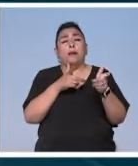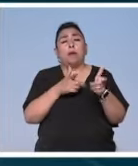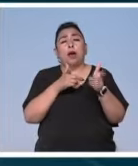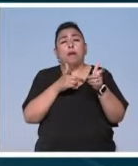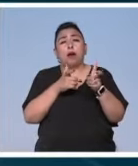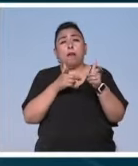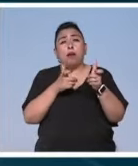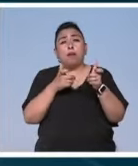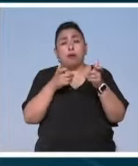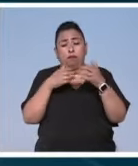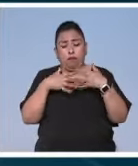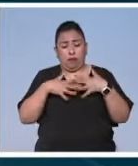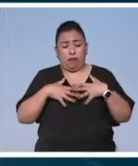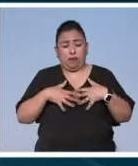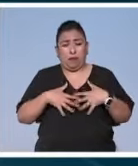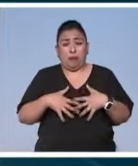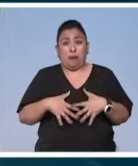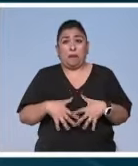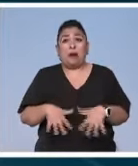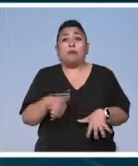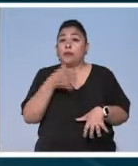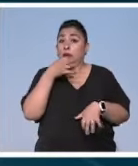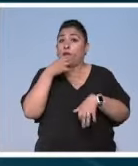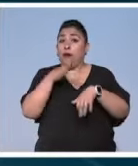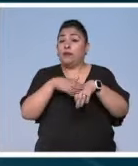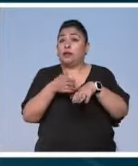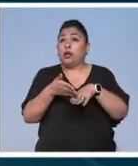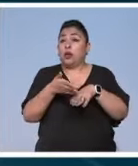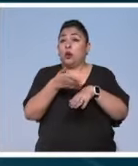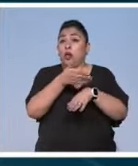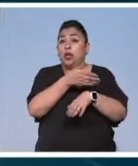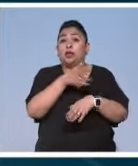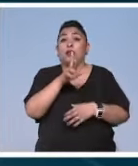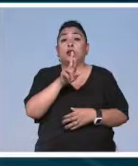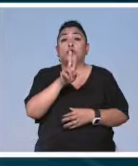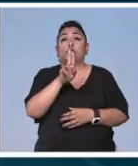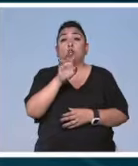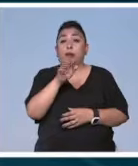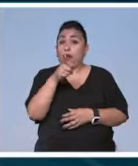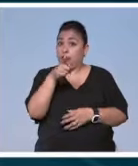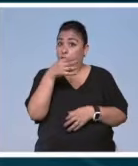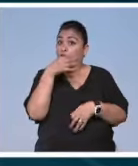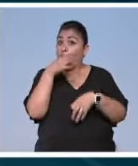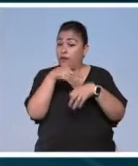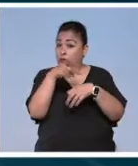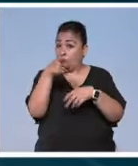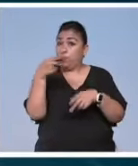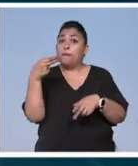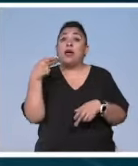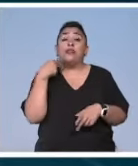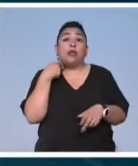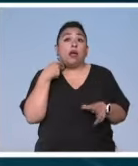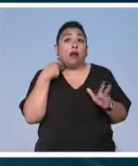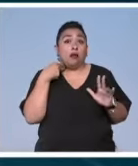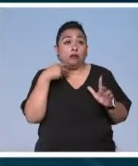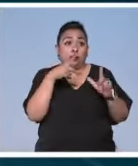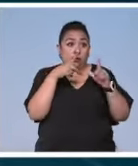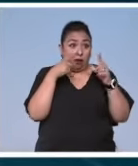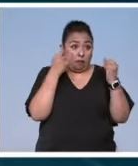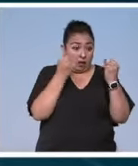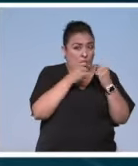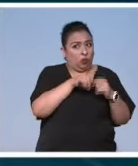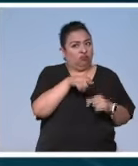y lo cubrieron de espinas se lo advirtieron con tiempo Rubén te van a matar si lo hicieron con zapata